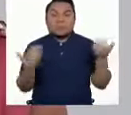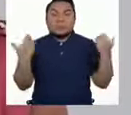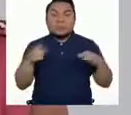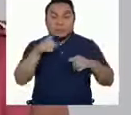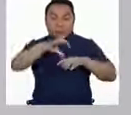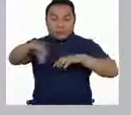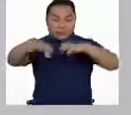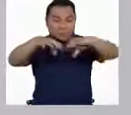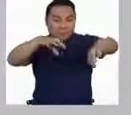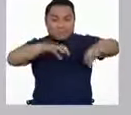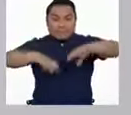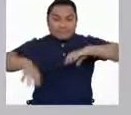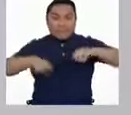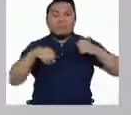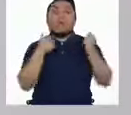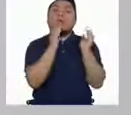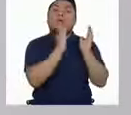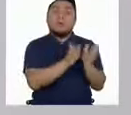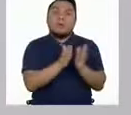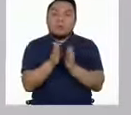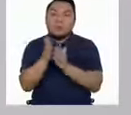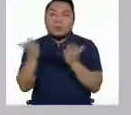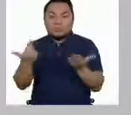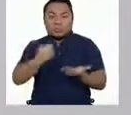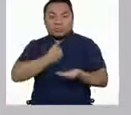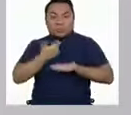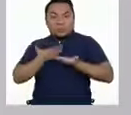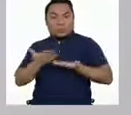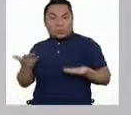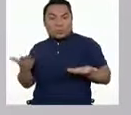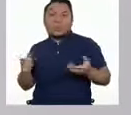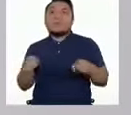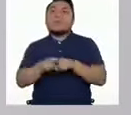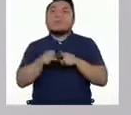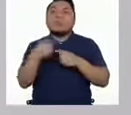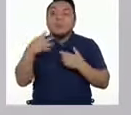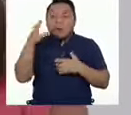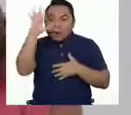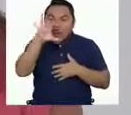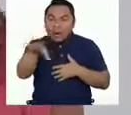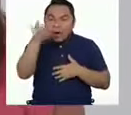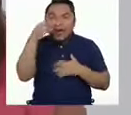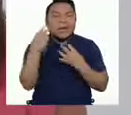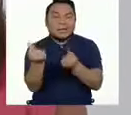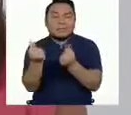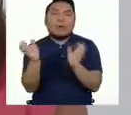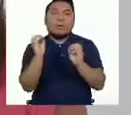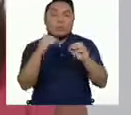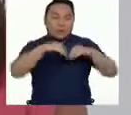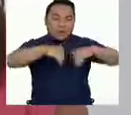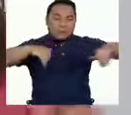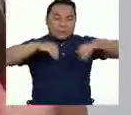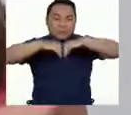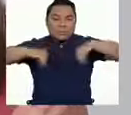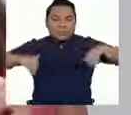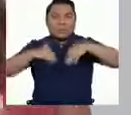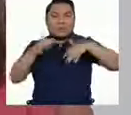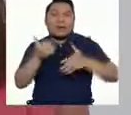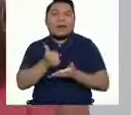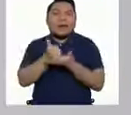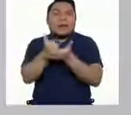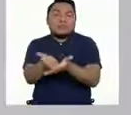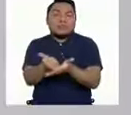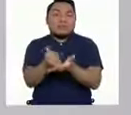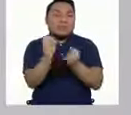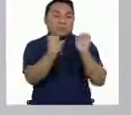clasificación podemos ordenar nuestras pertenencias, encontrar más rápido cualquier objeto o separando correctamente ayudar a